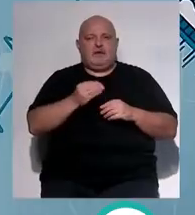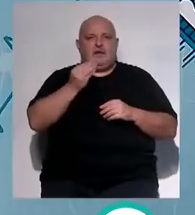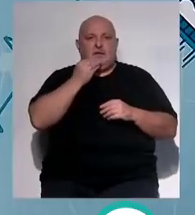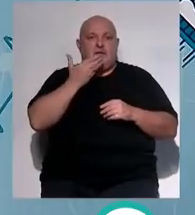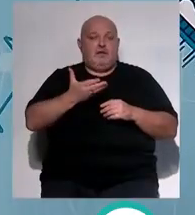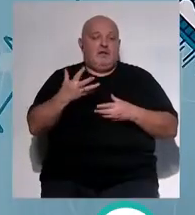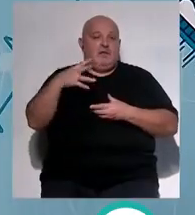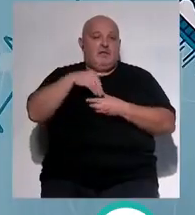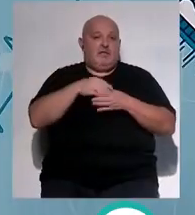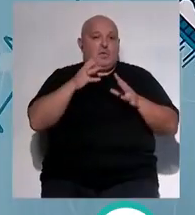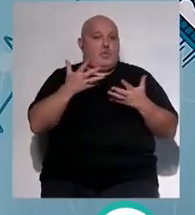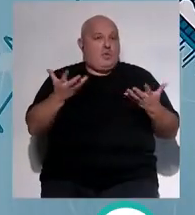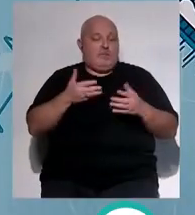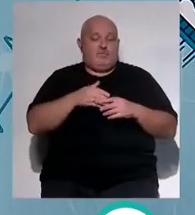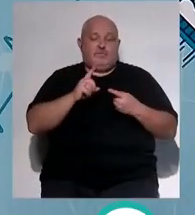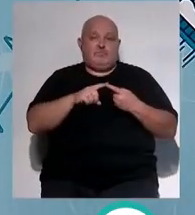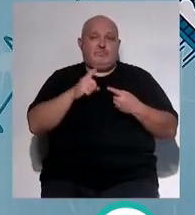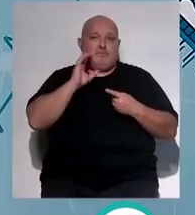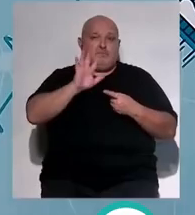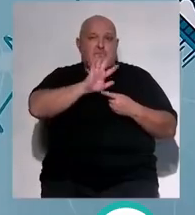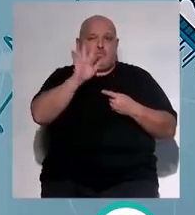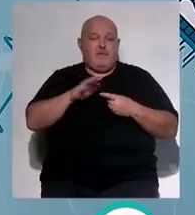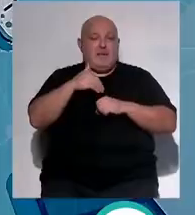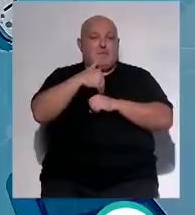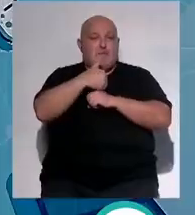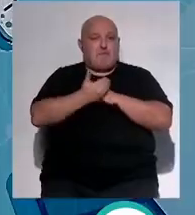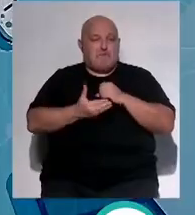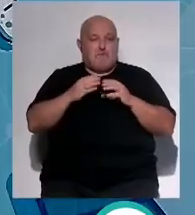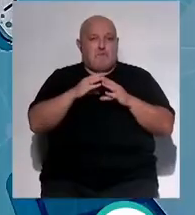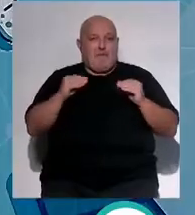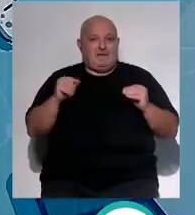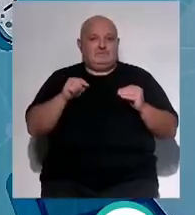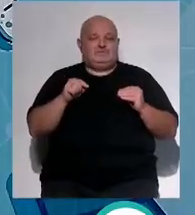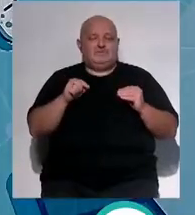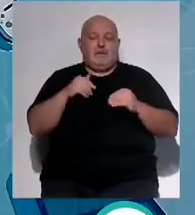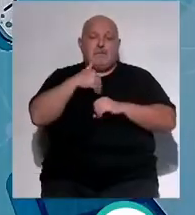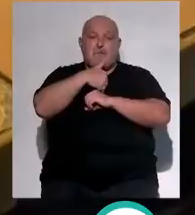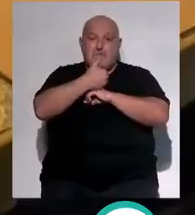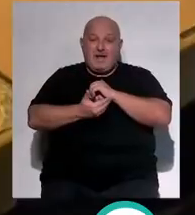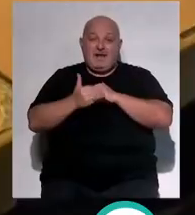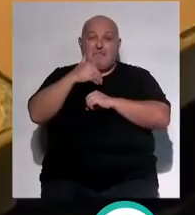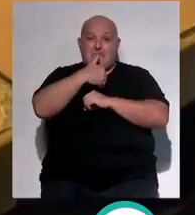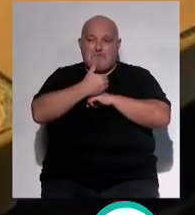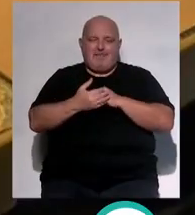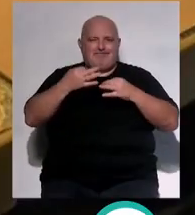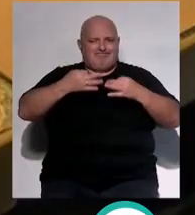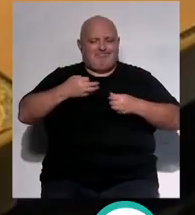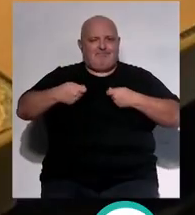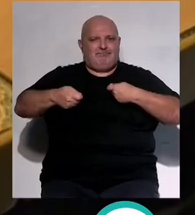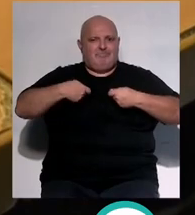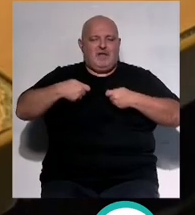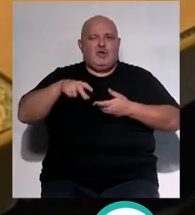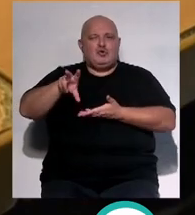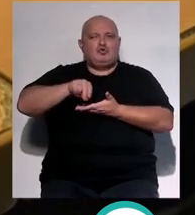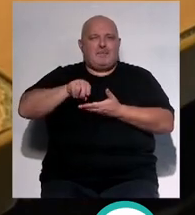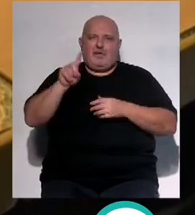¿alimentos imprescindibles en el desayuno? a mí me parece que el pan es el alimento pan pan de panadería no pan